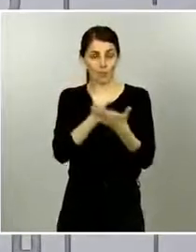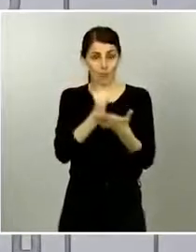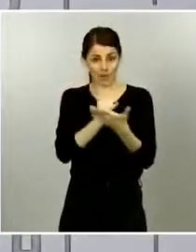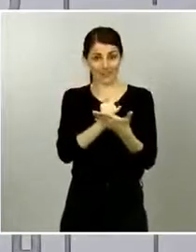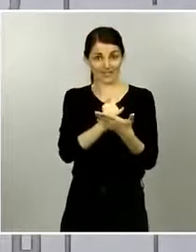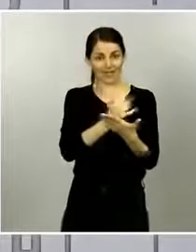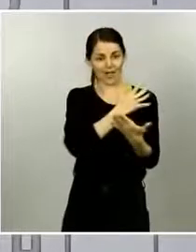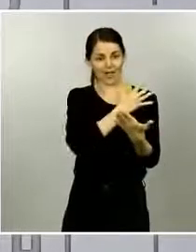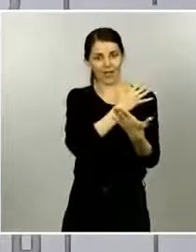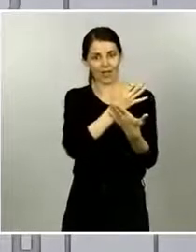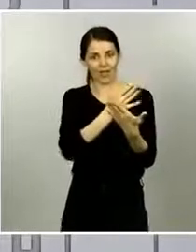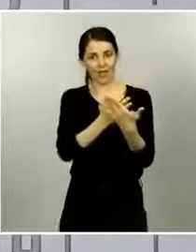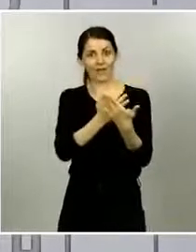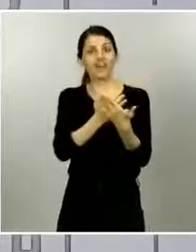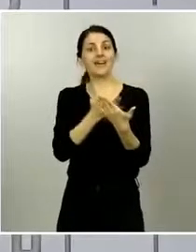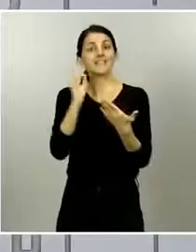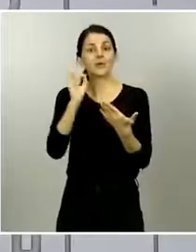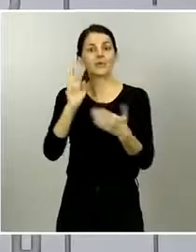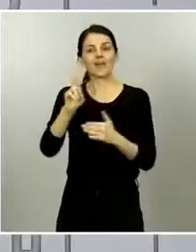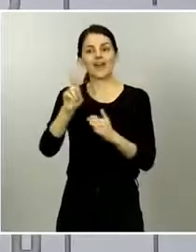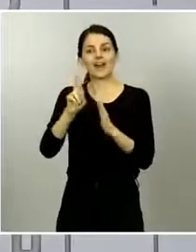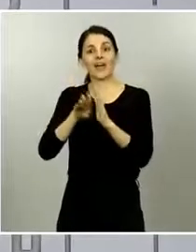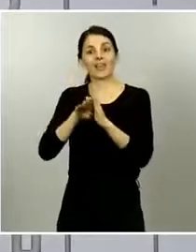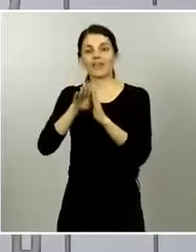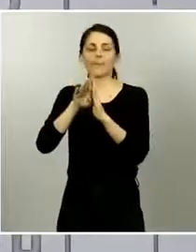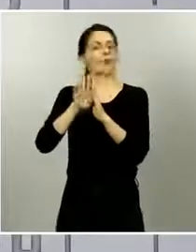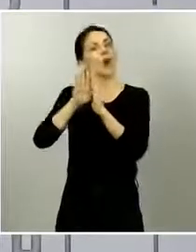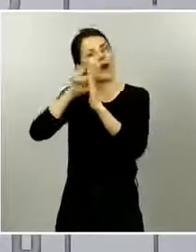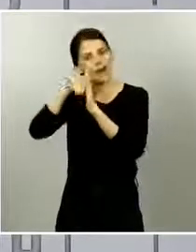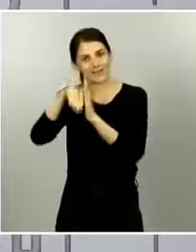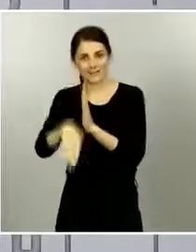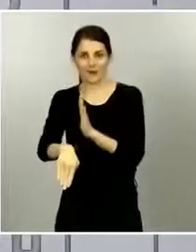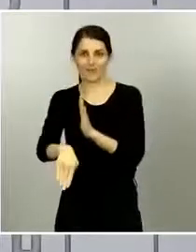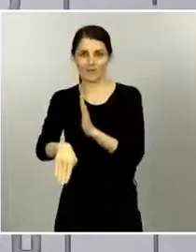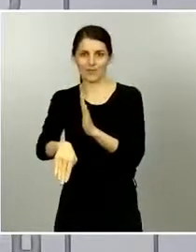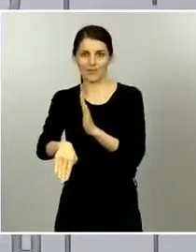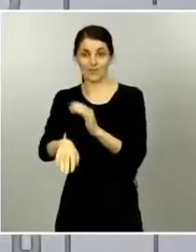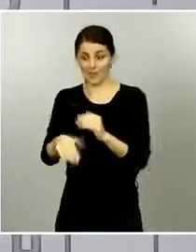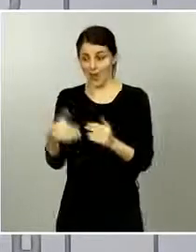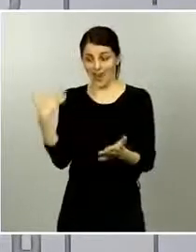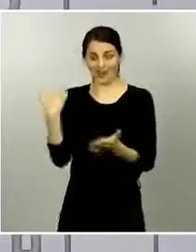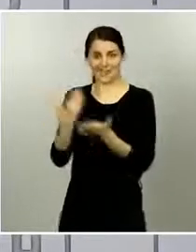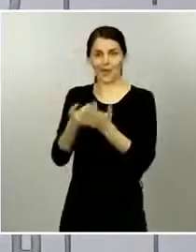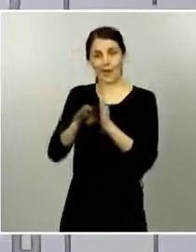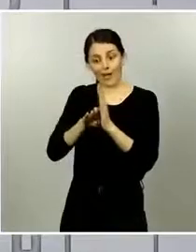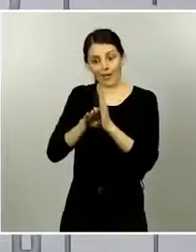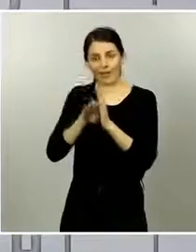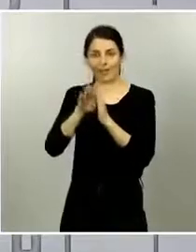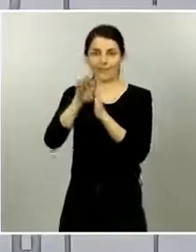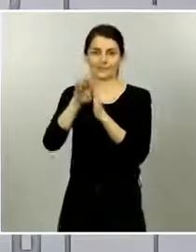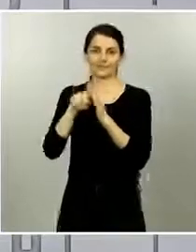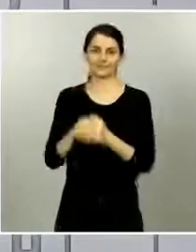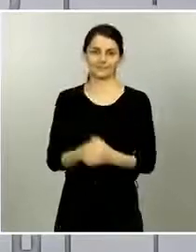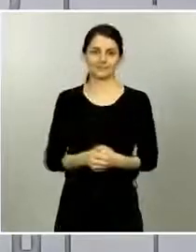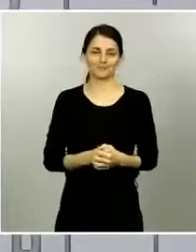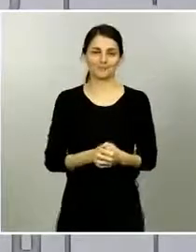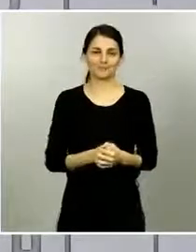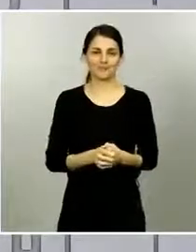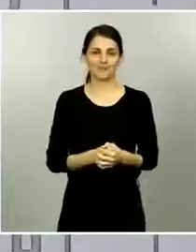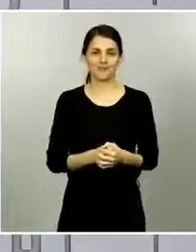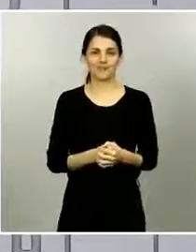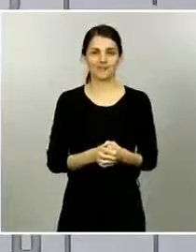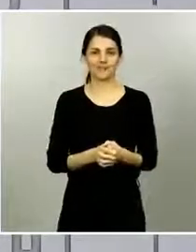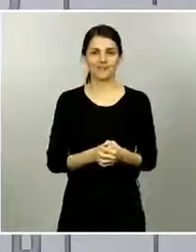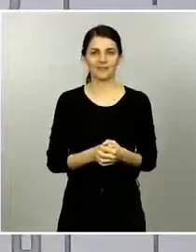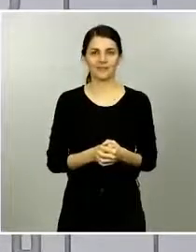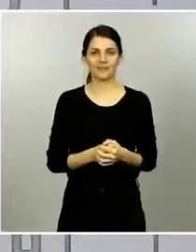la R con las pruebas que se están haciendo hasta ahora la modificación extendente hacia abajo no hacia arriba